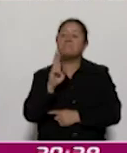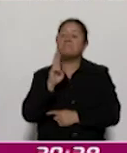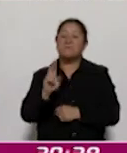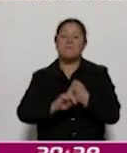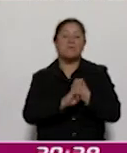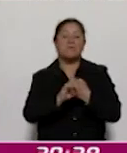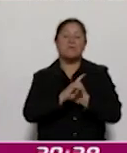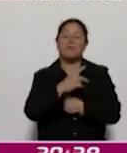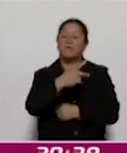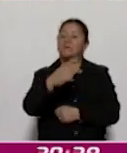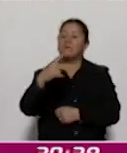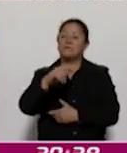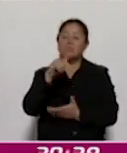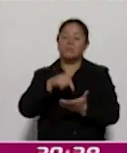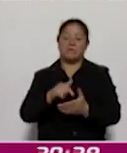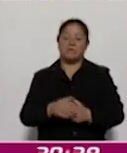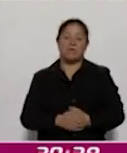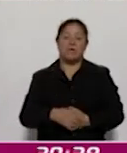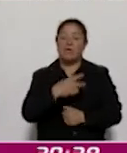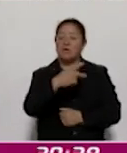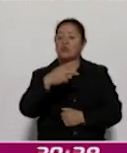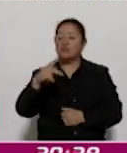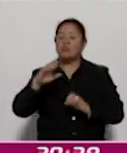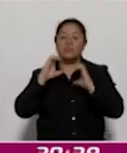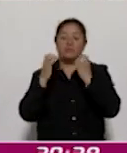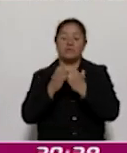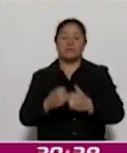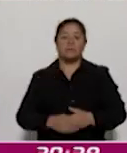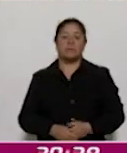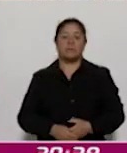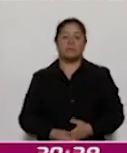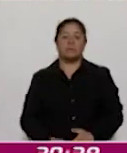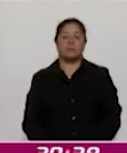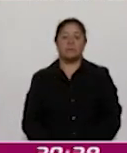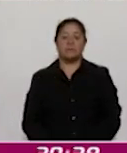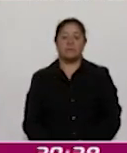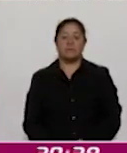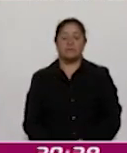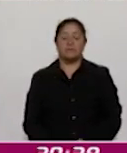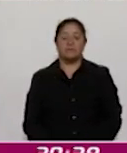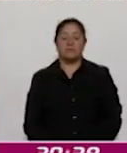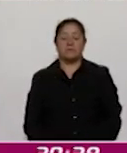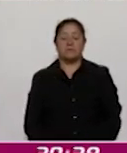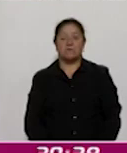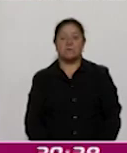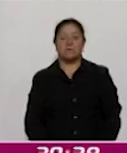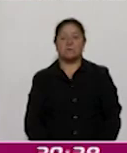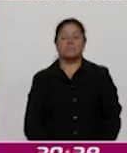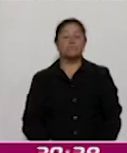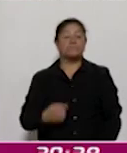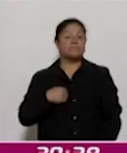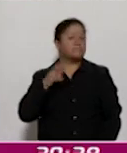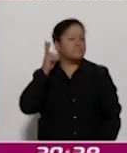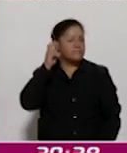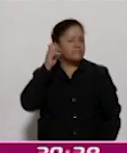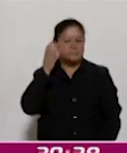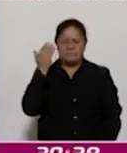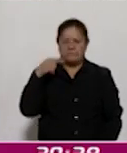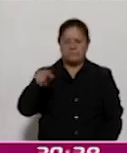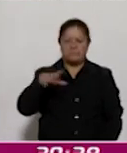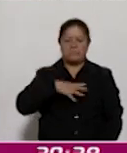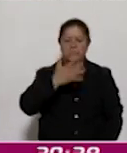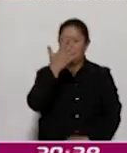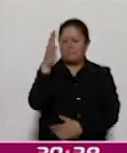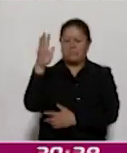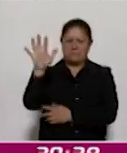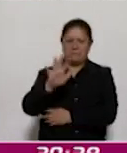desde su entorno. Desde su comunidad. Aprendemos, yo escuchaba en el caso cuando se habla del medio ambiente y que,